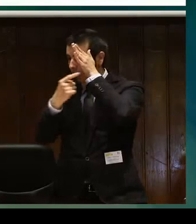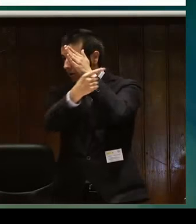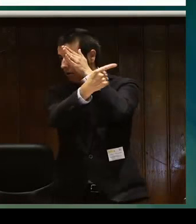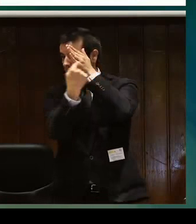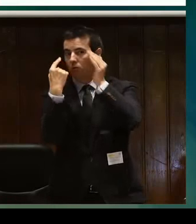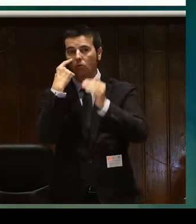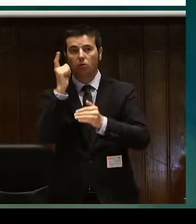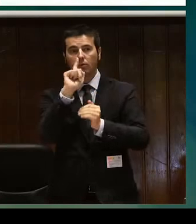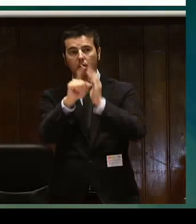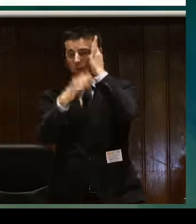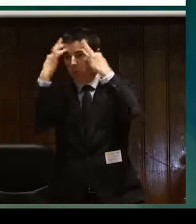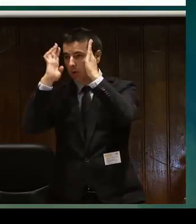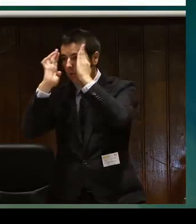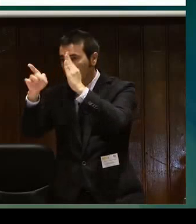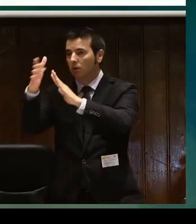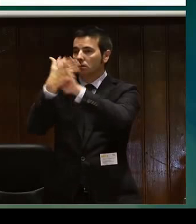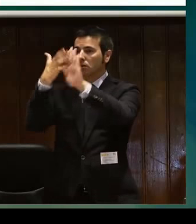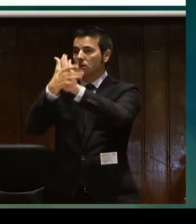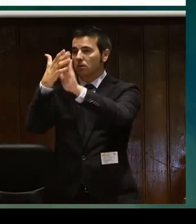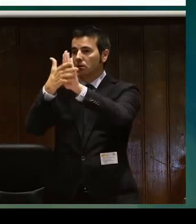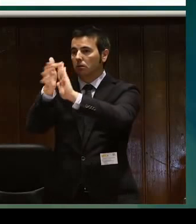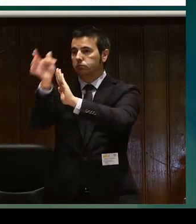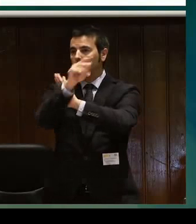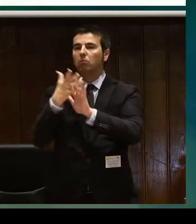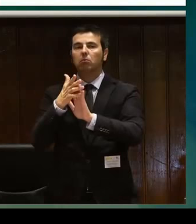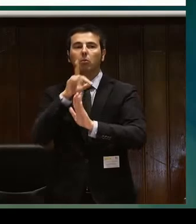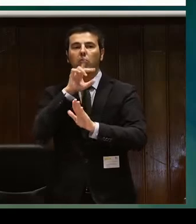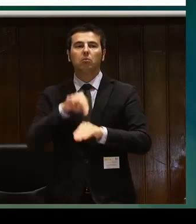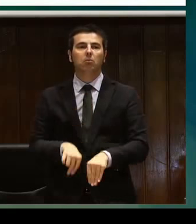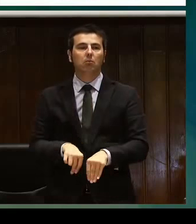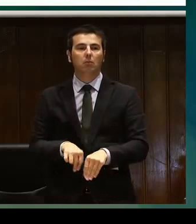comunicarse. Cuando una persona va perdiendo el campo de visión